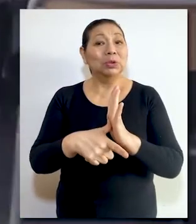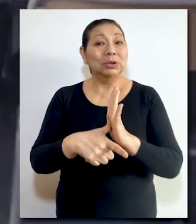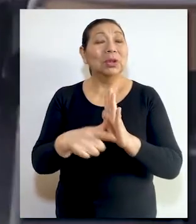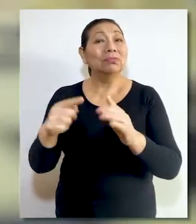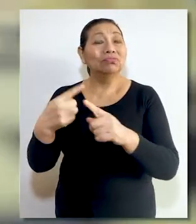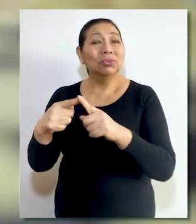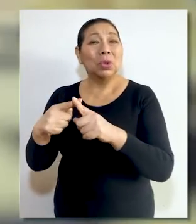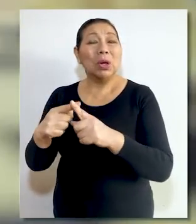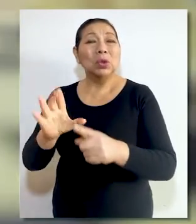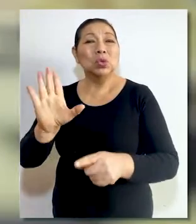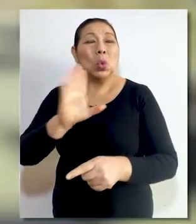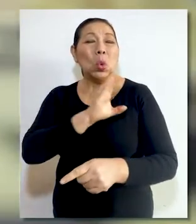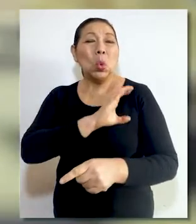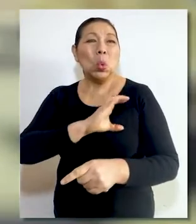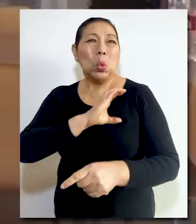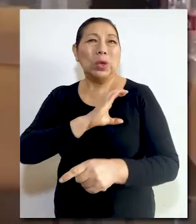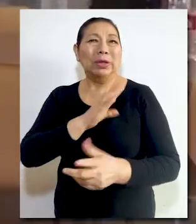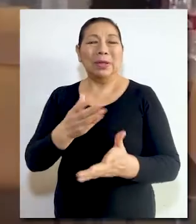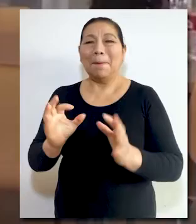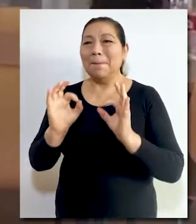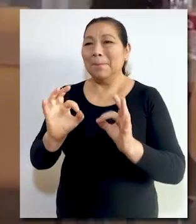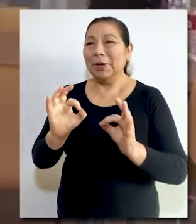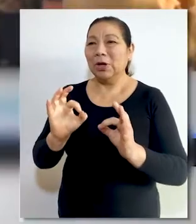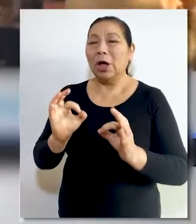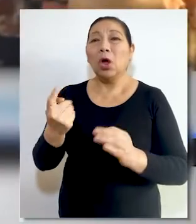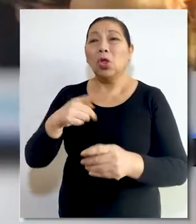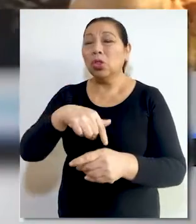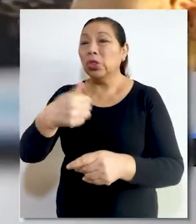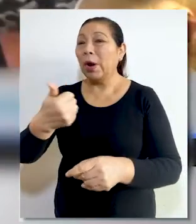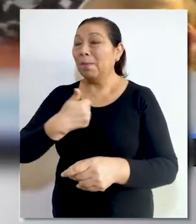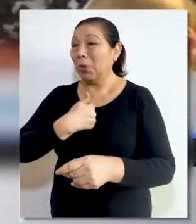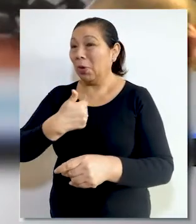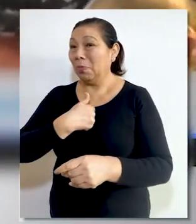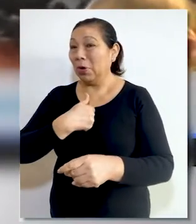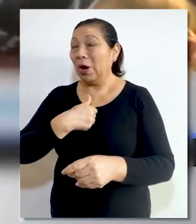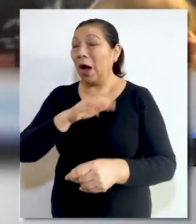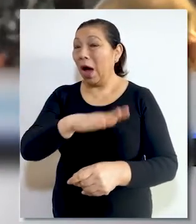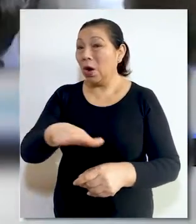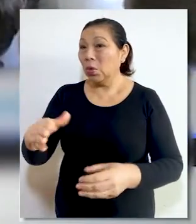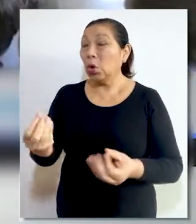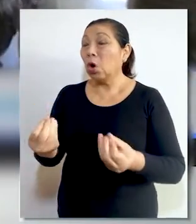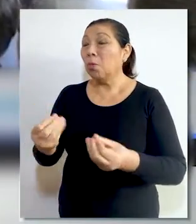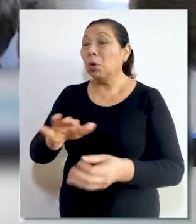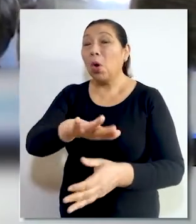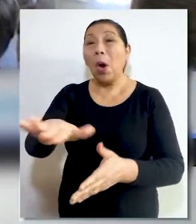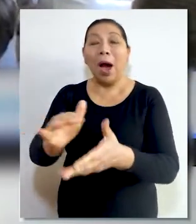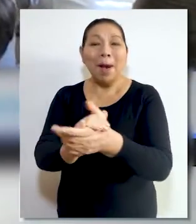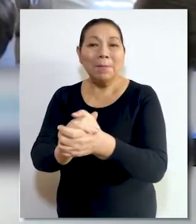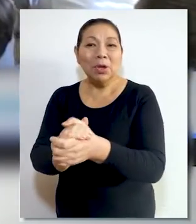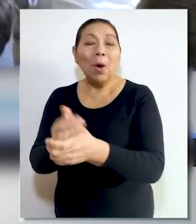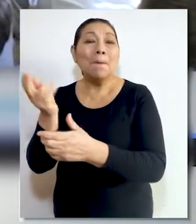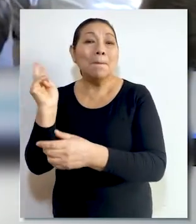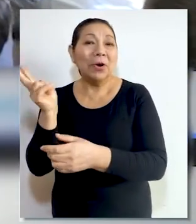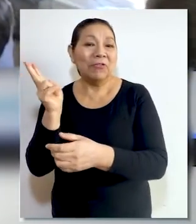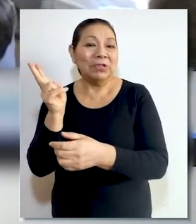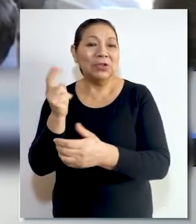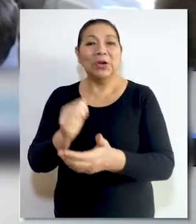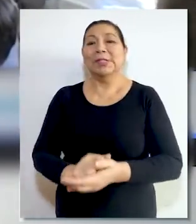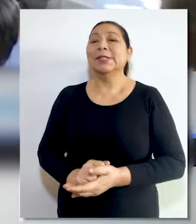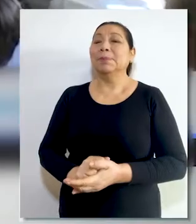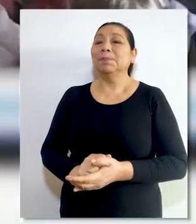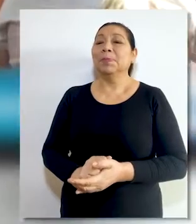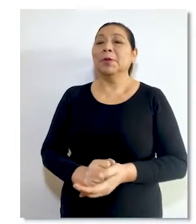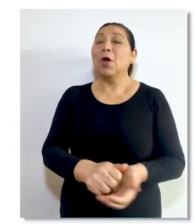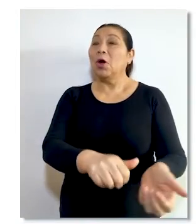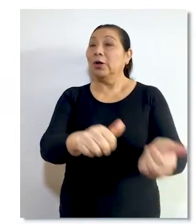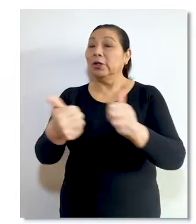después presentó una serie de comportamientos que pusieron en riesgo la integridad del propio alumno, de sus compañeros de clase y de los profesores que lo